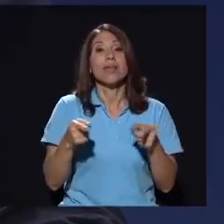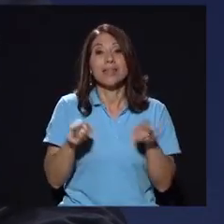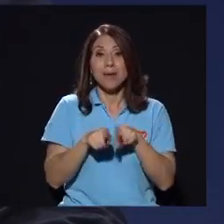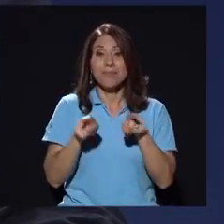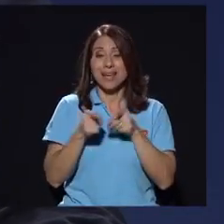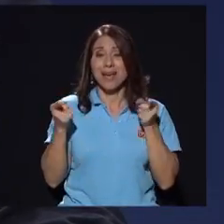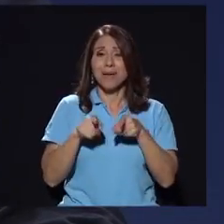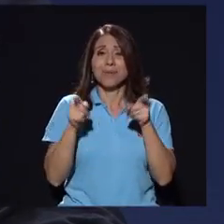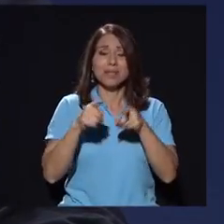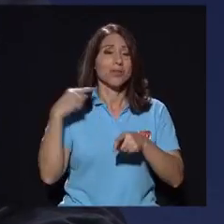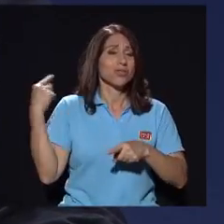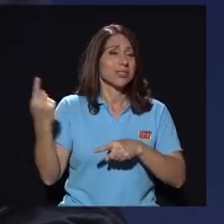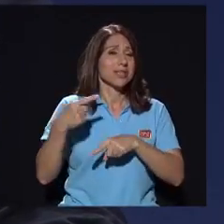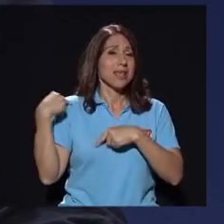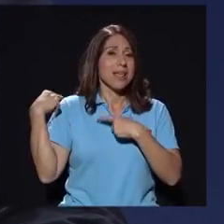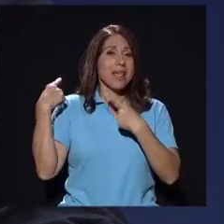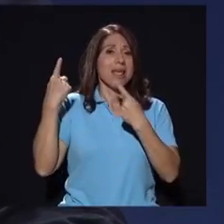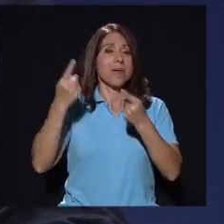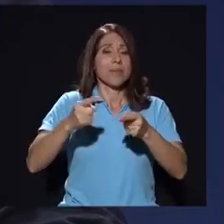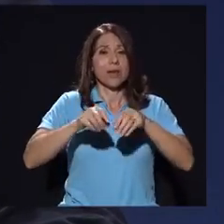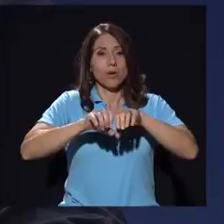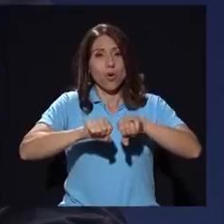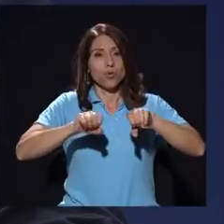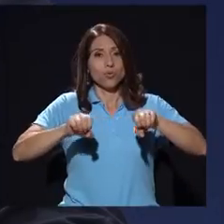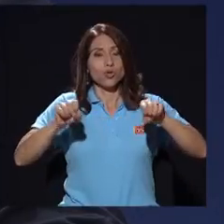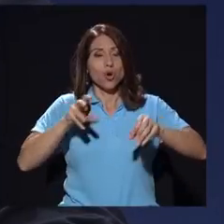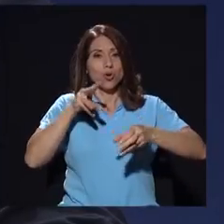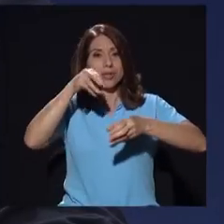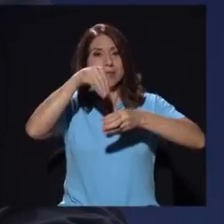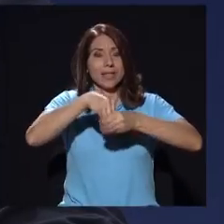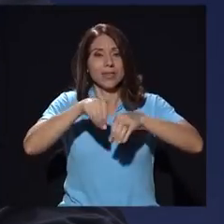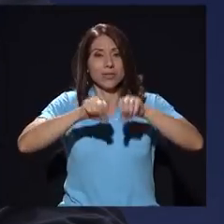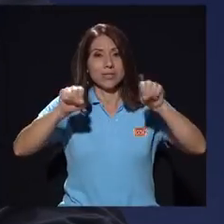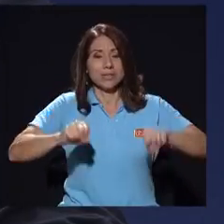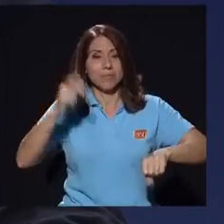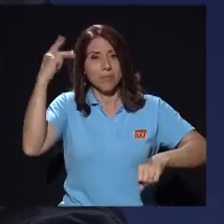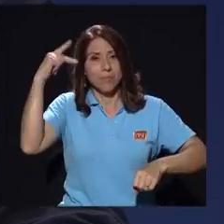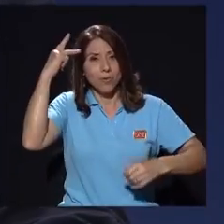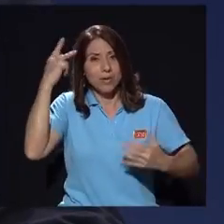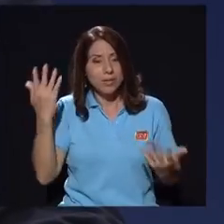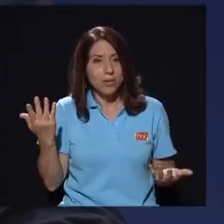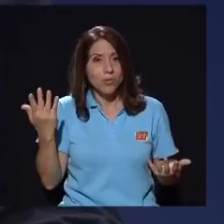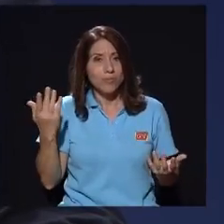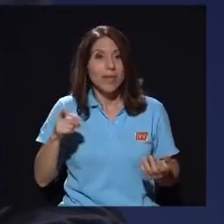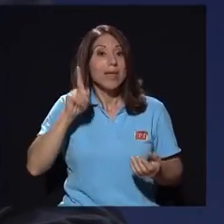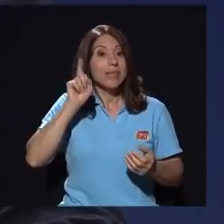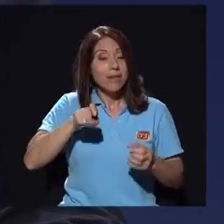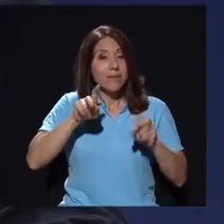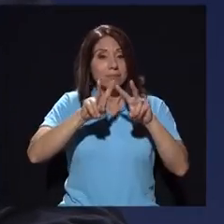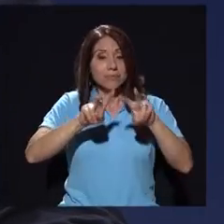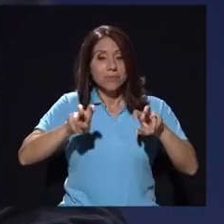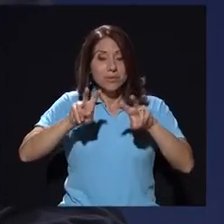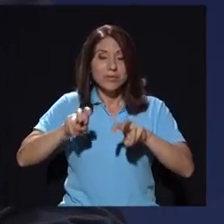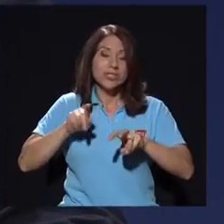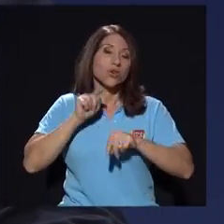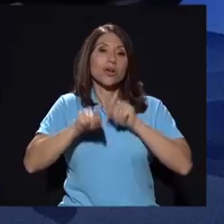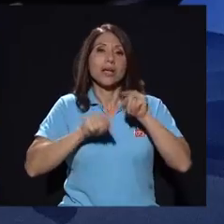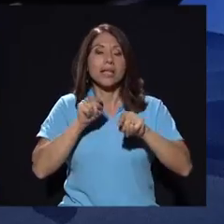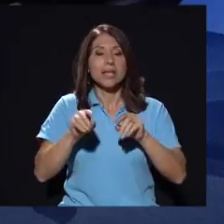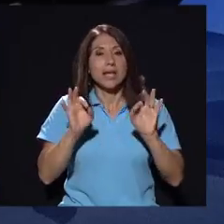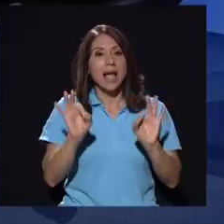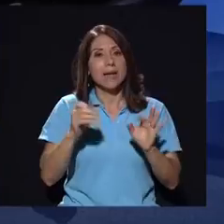ha pasado siempre que es la corrupción dentro de nuestro sistema político y que creo que habrá que hacer una revisión crítica